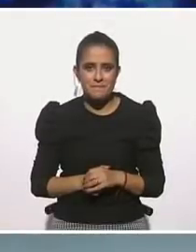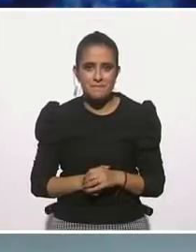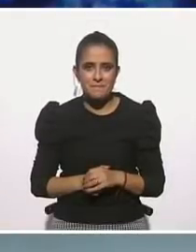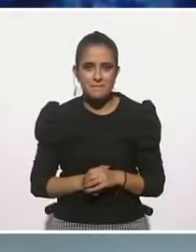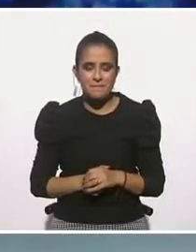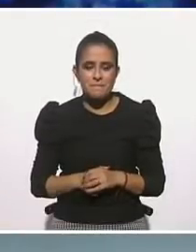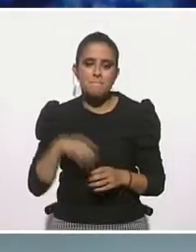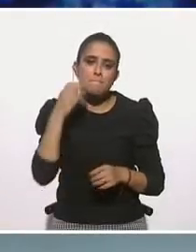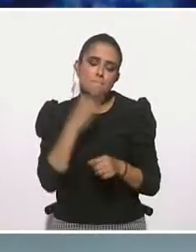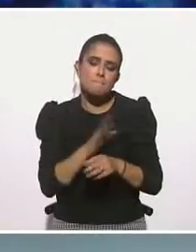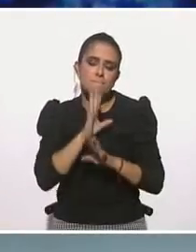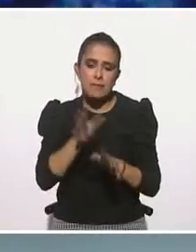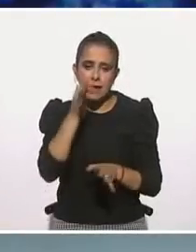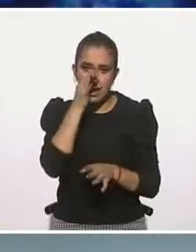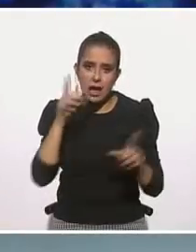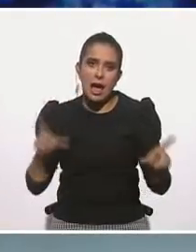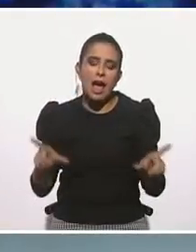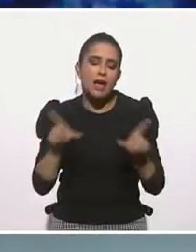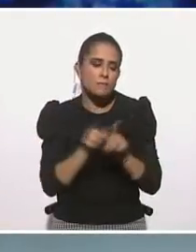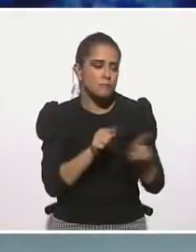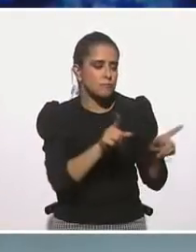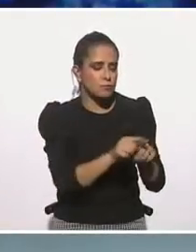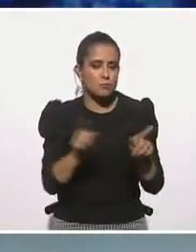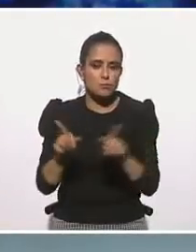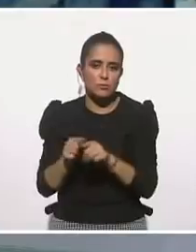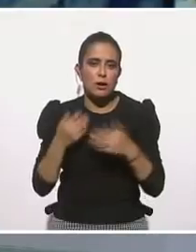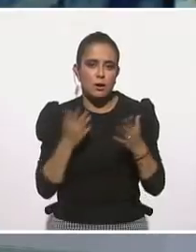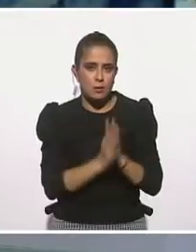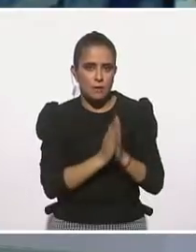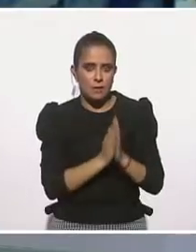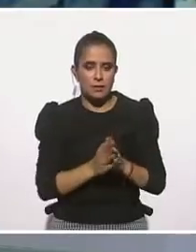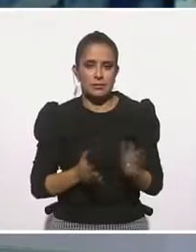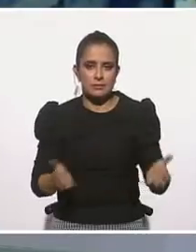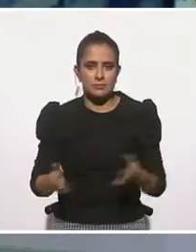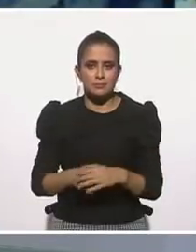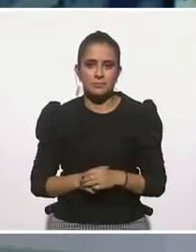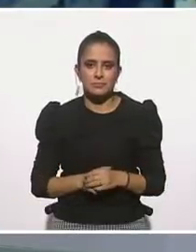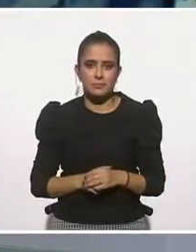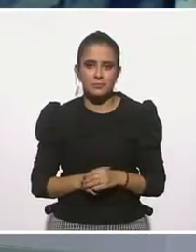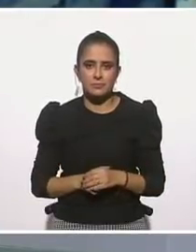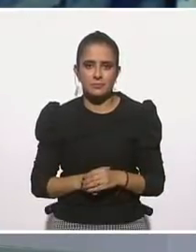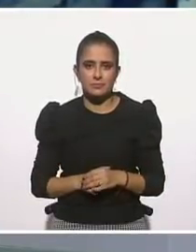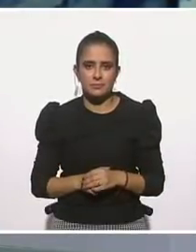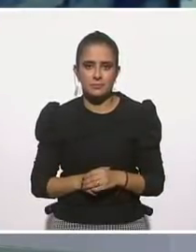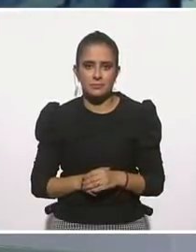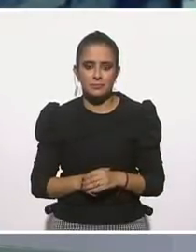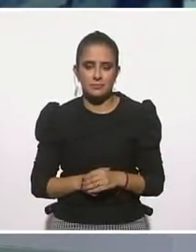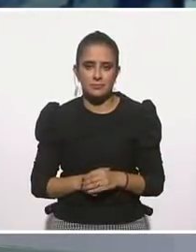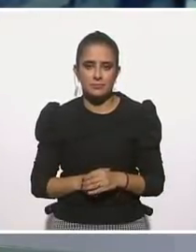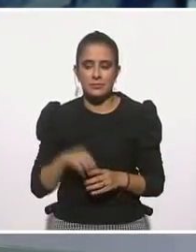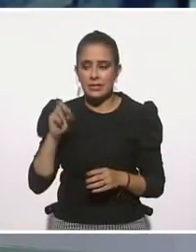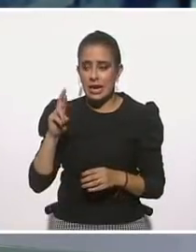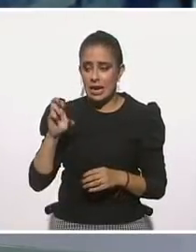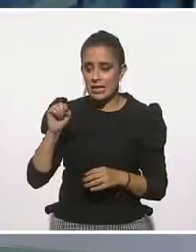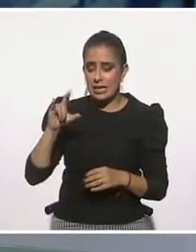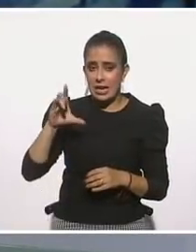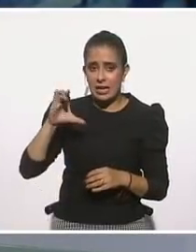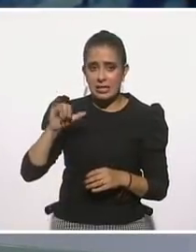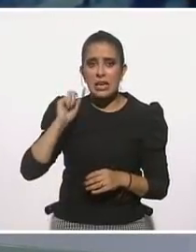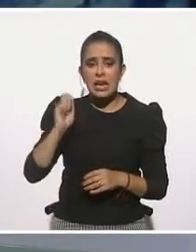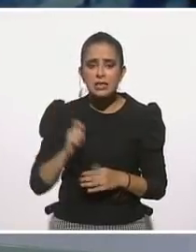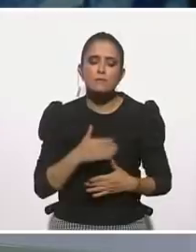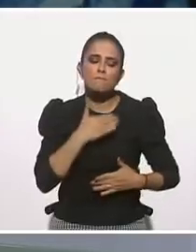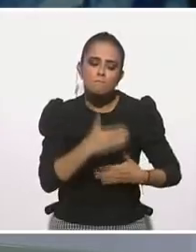Ya casi nos vamos, Pati, Patricia, dinos algunas conclusiones, por favor. Bueno, yo creo que la resiliencia es un proceso